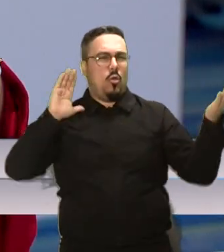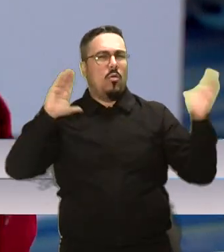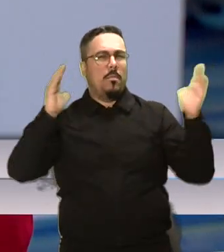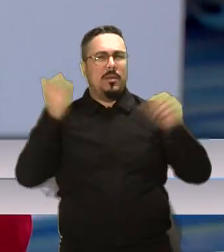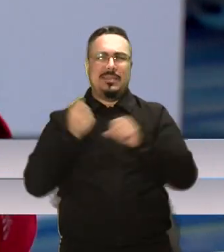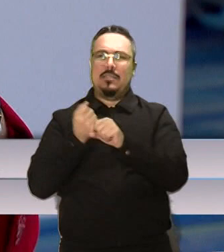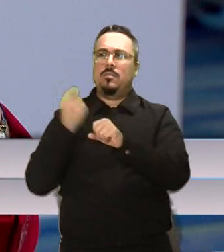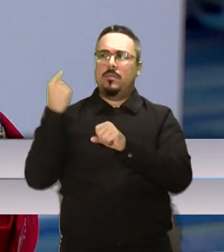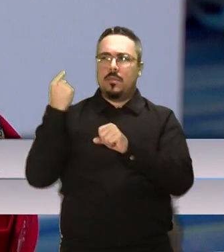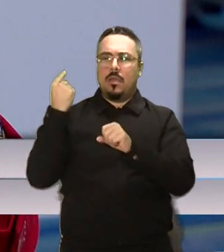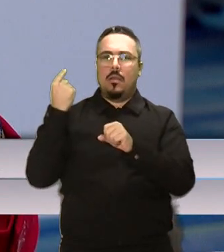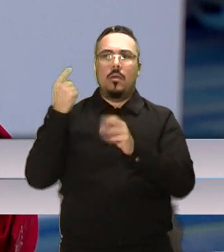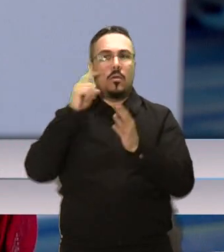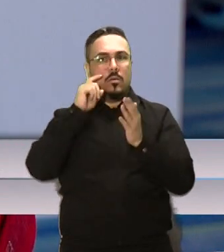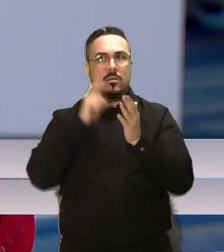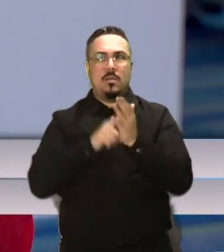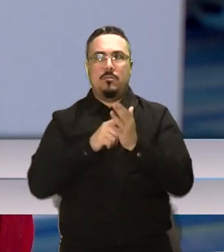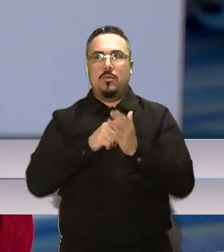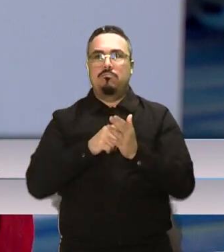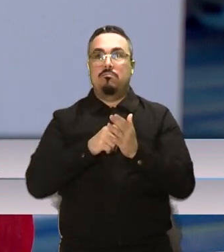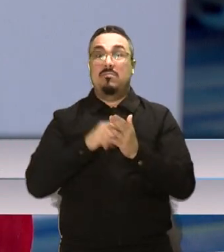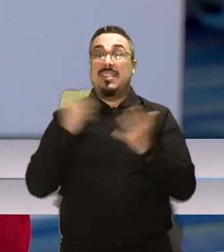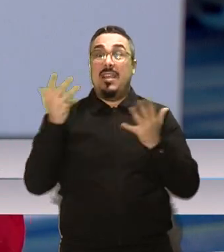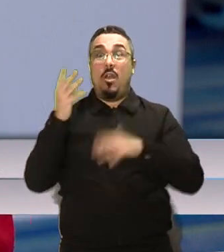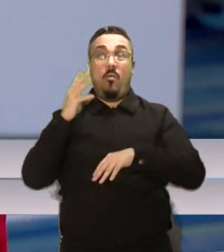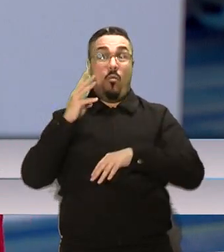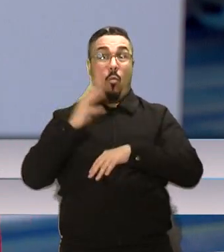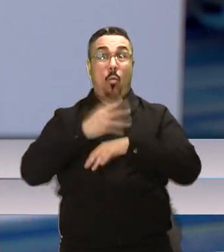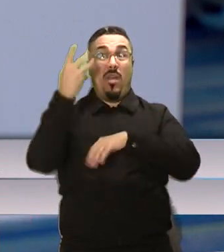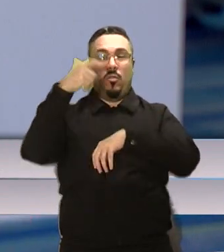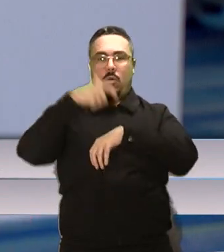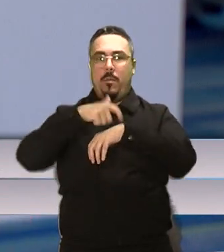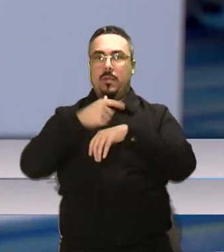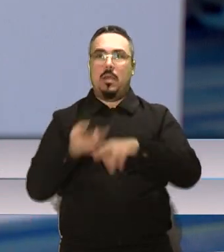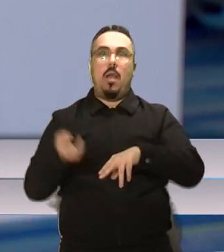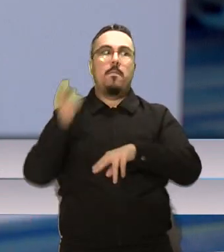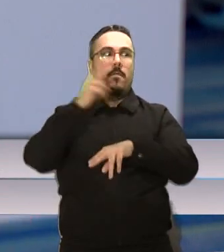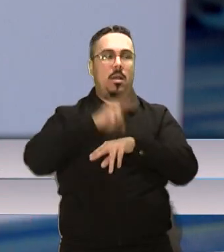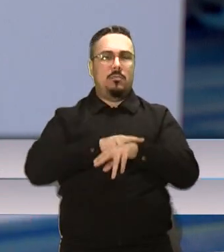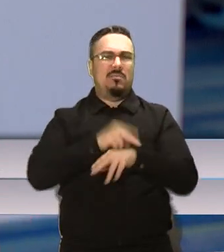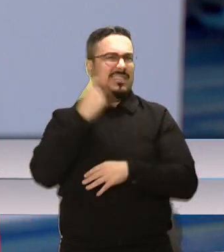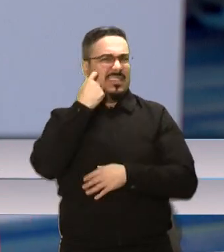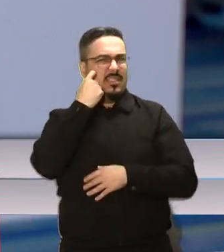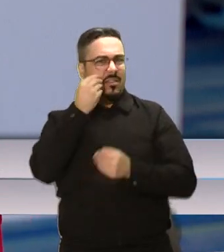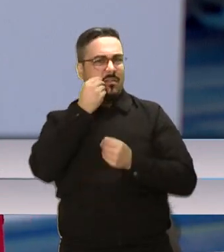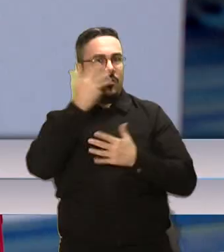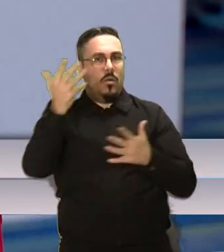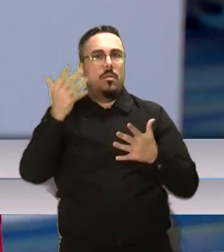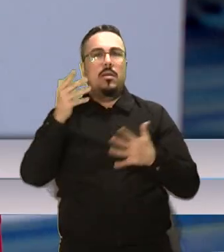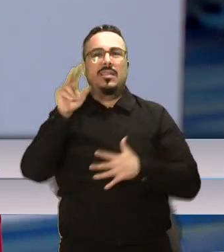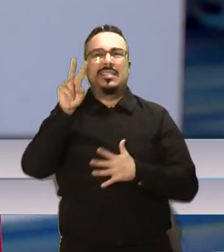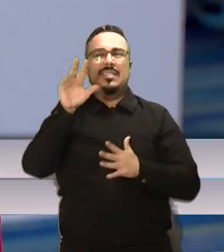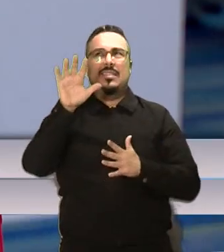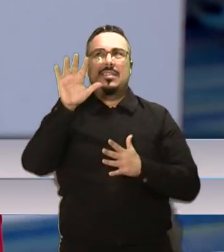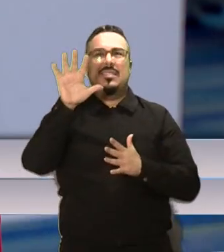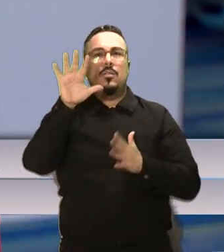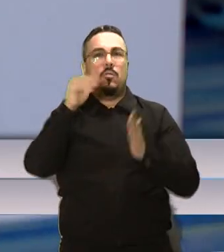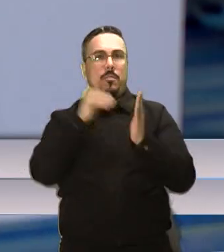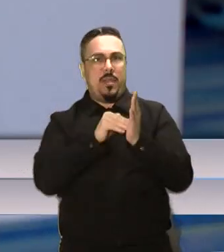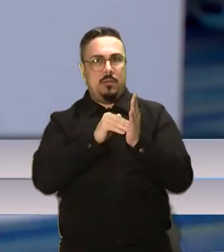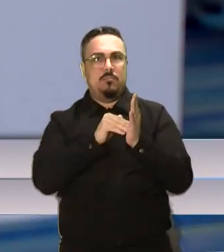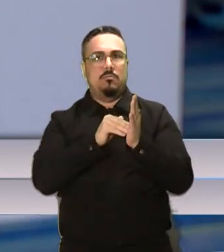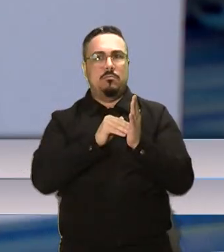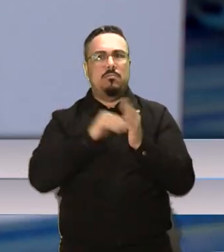pasado casi estamos llegando a cuatro veces más. El informe más reciente tenemos unos 5.111 casos de dengue